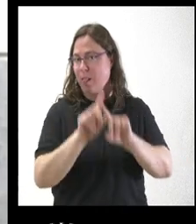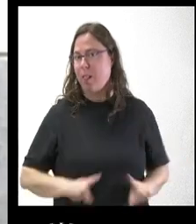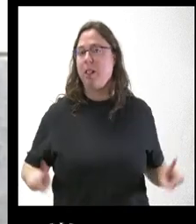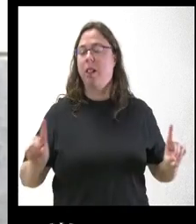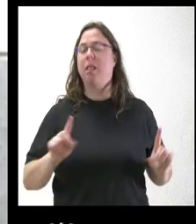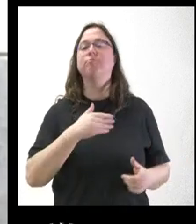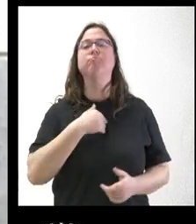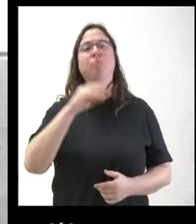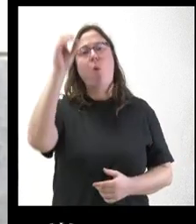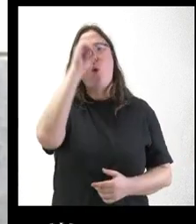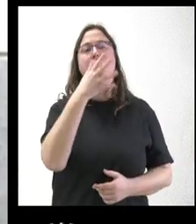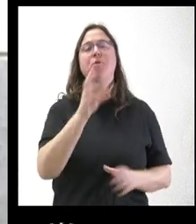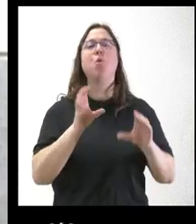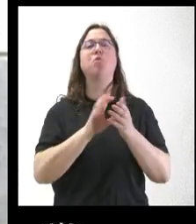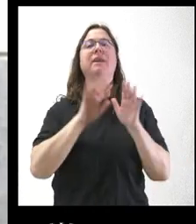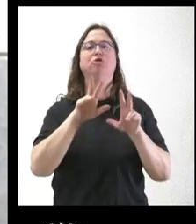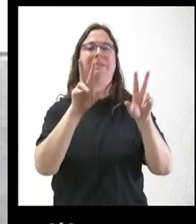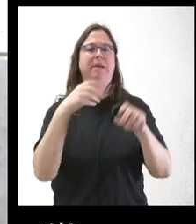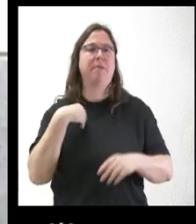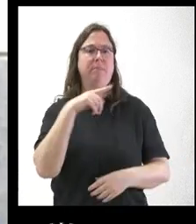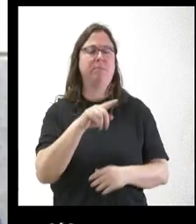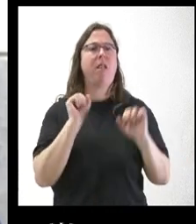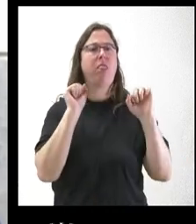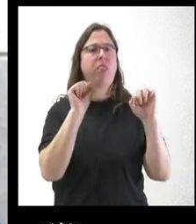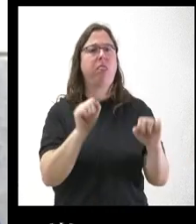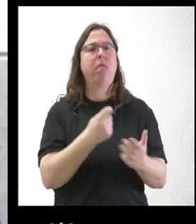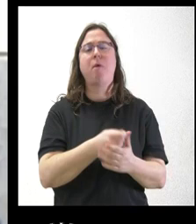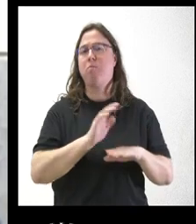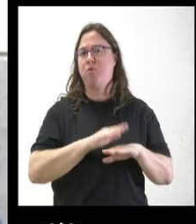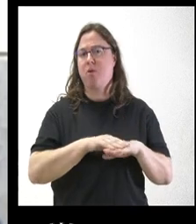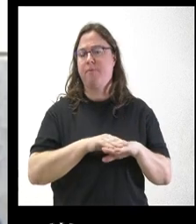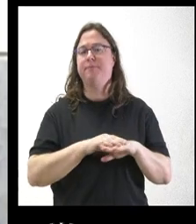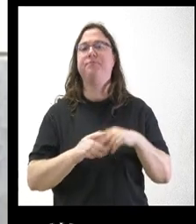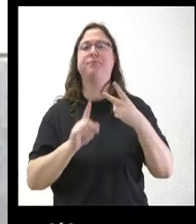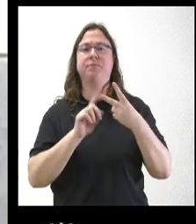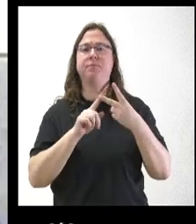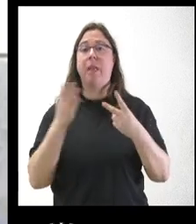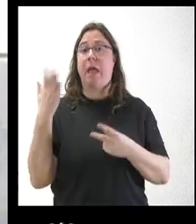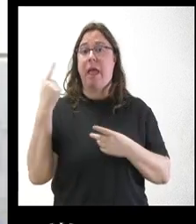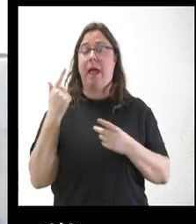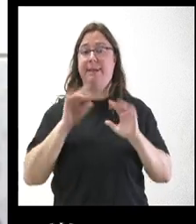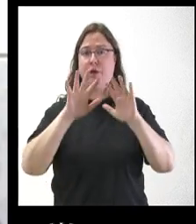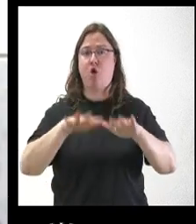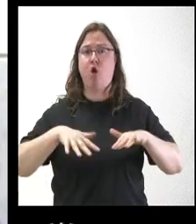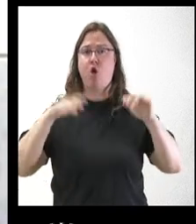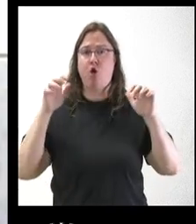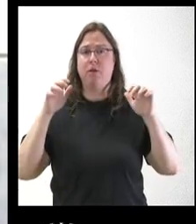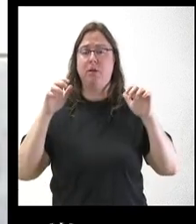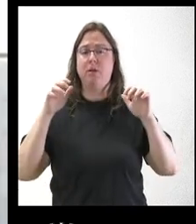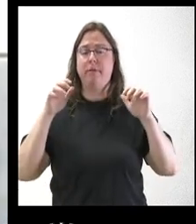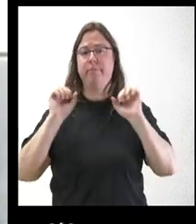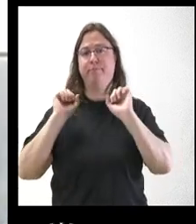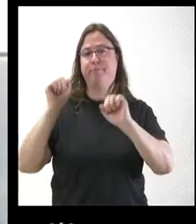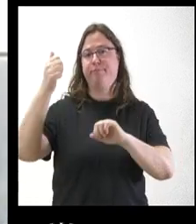la versión de la Junta sobre estos retrasos. Por otro lado, ayer las Cortes echaron para atrás una